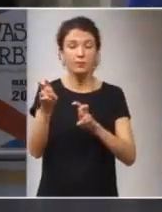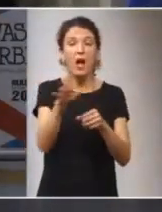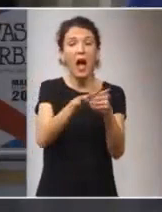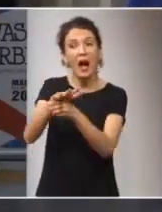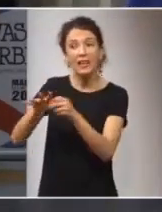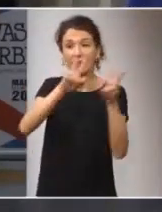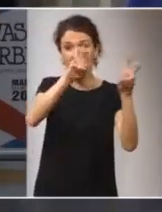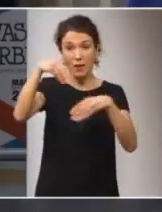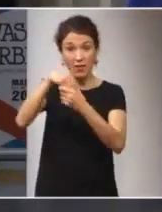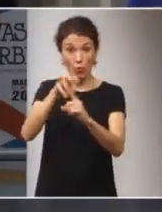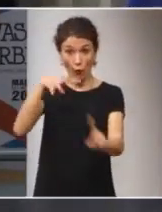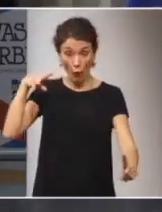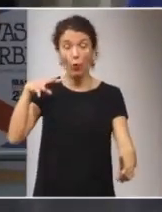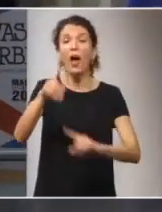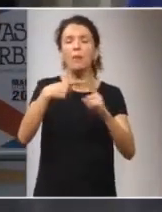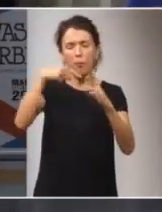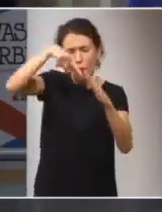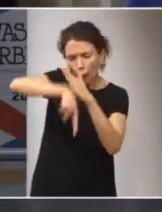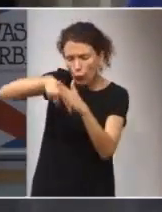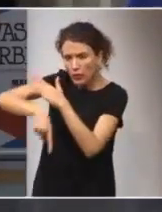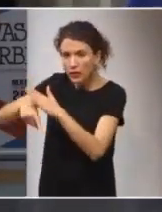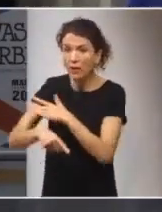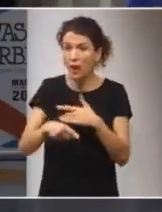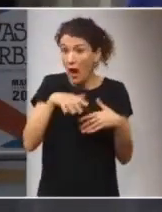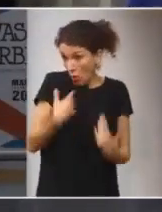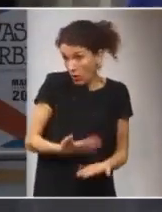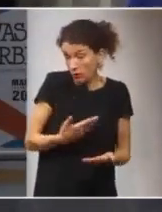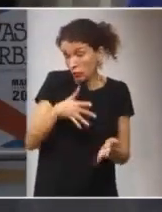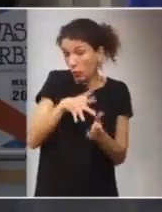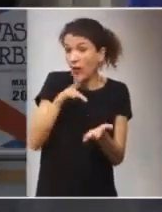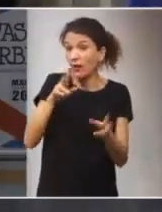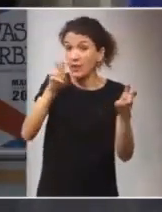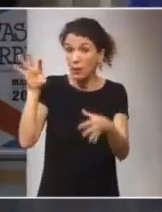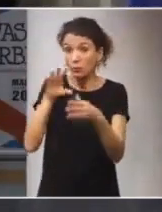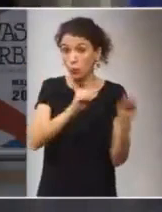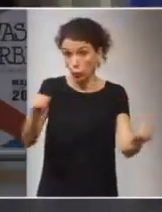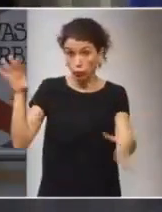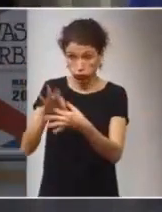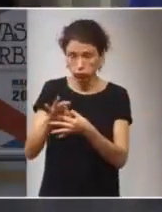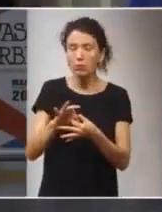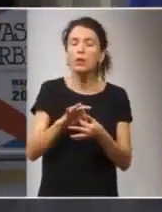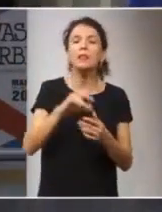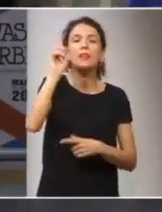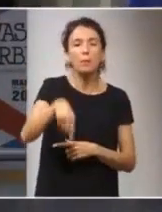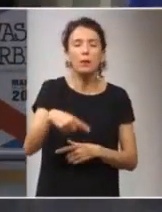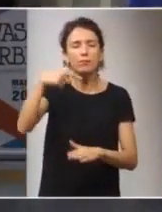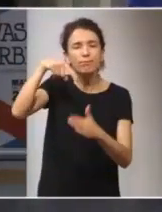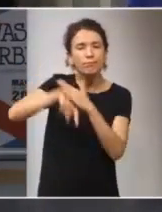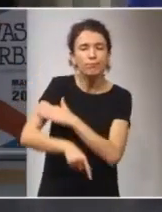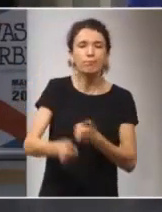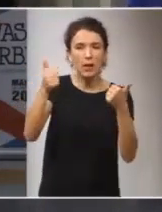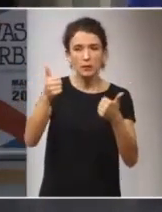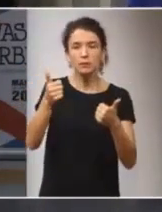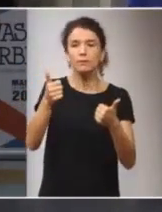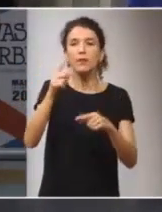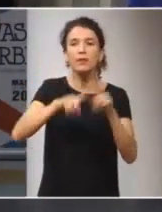temáticas del foro, además de profundizar en los hechos pertinentes a sus temas, seguramente habrán de indagar también en